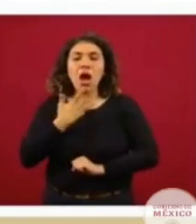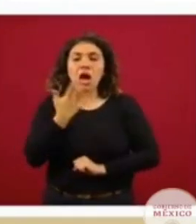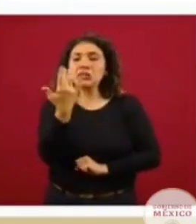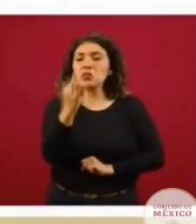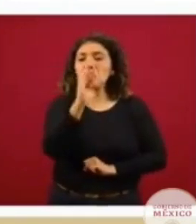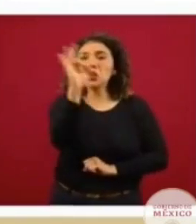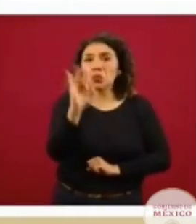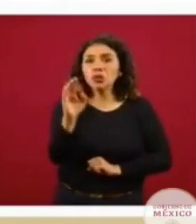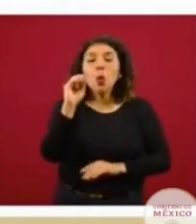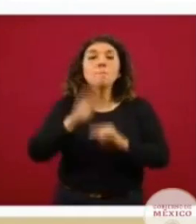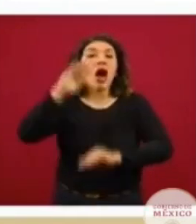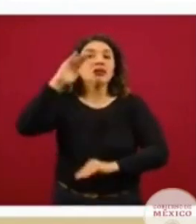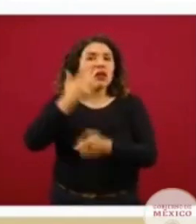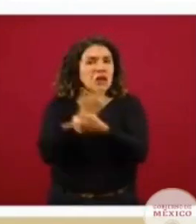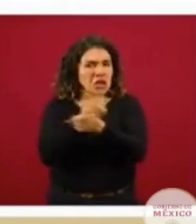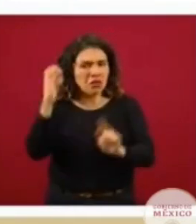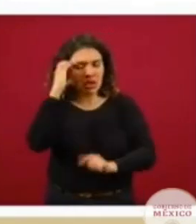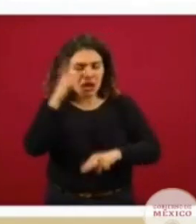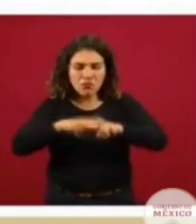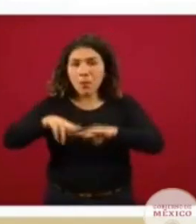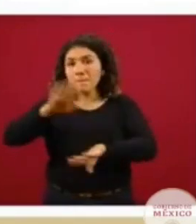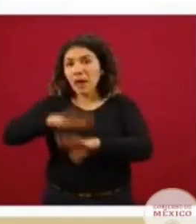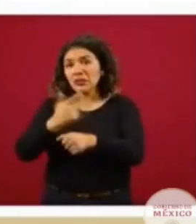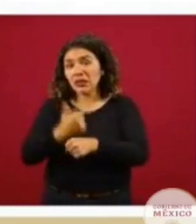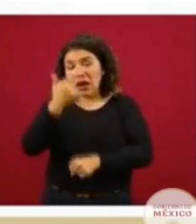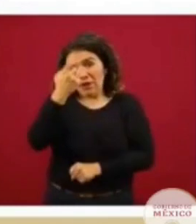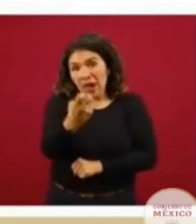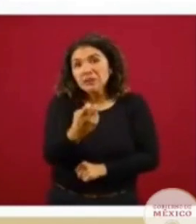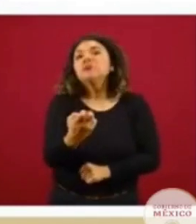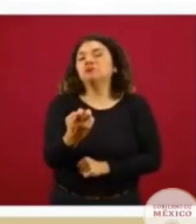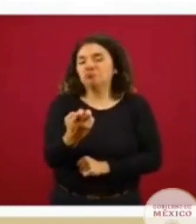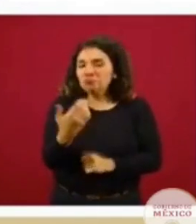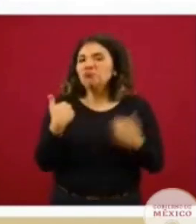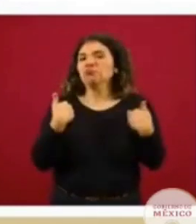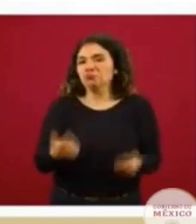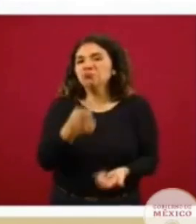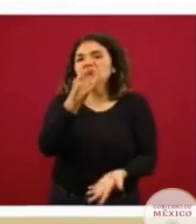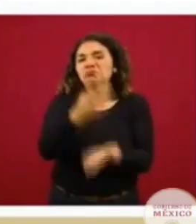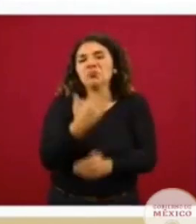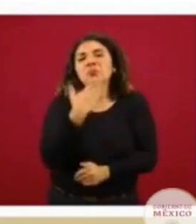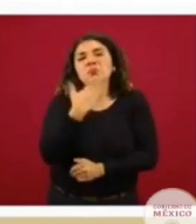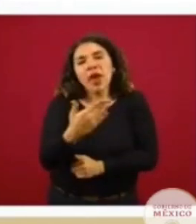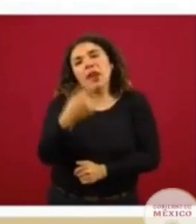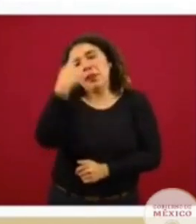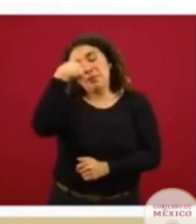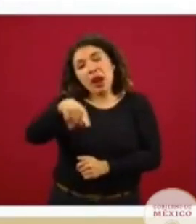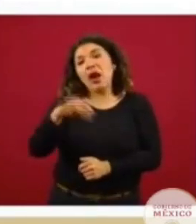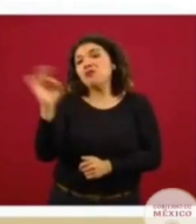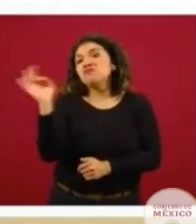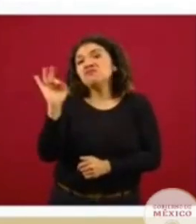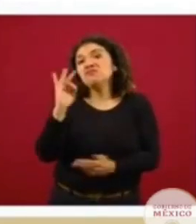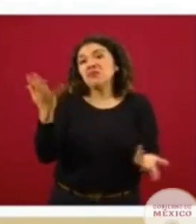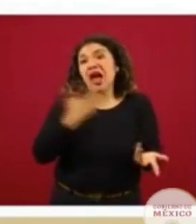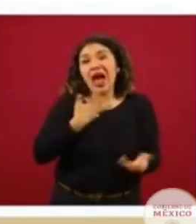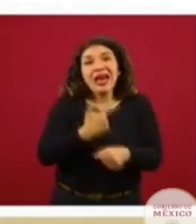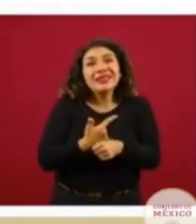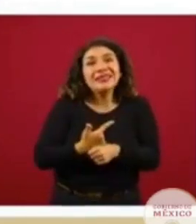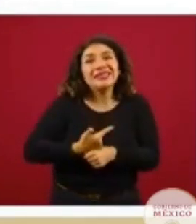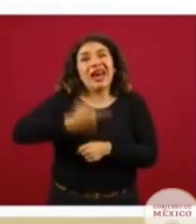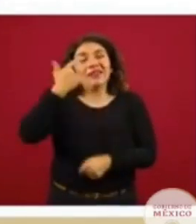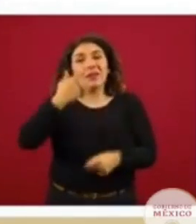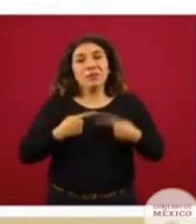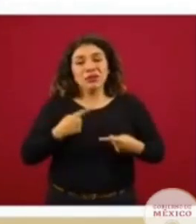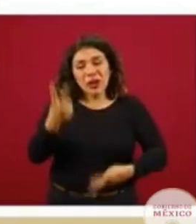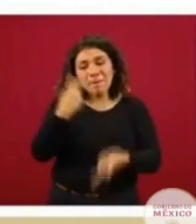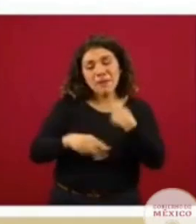por ciento o más de disponibilidad, lo cual también es una buena señal para efectos de la gravedad que está